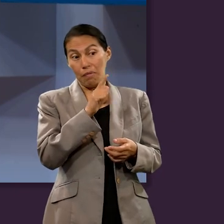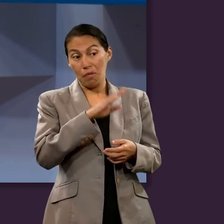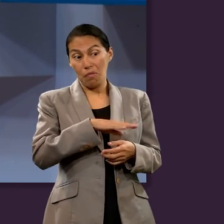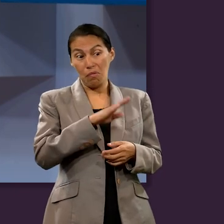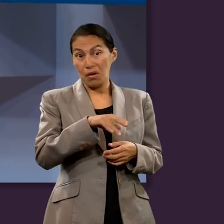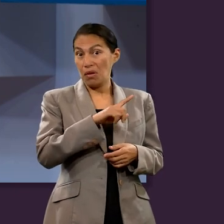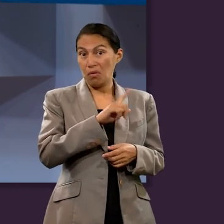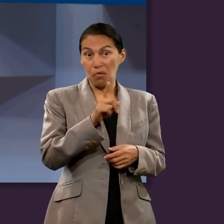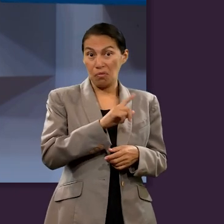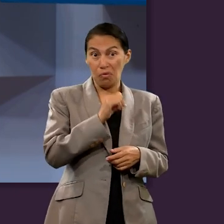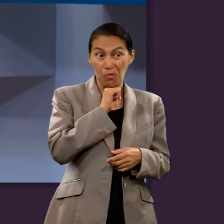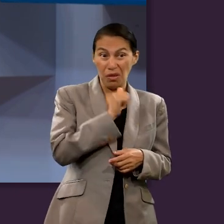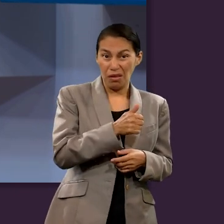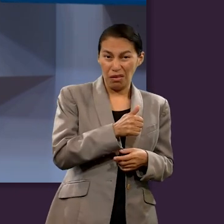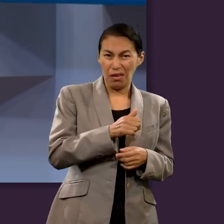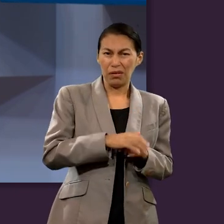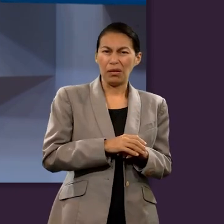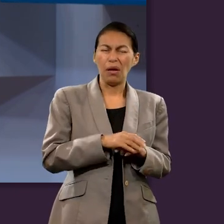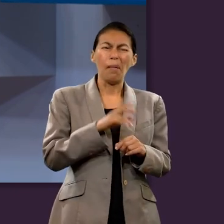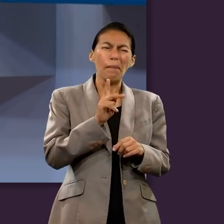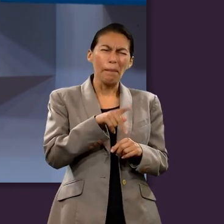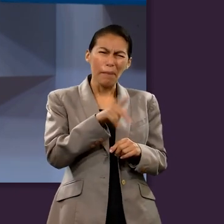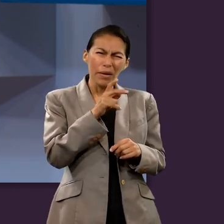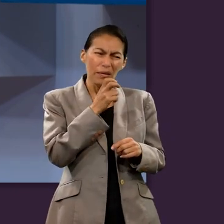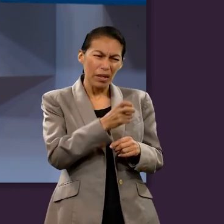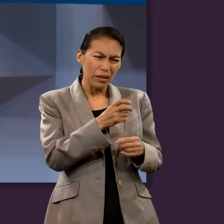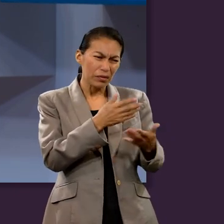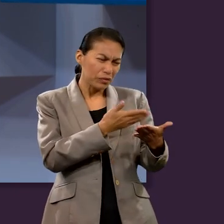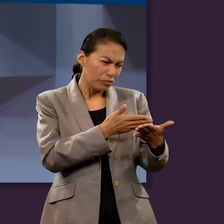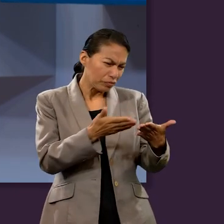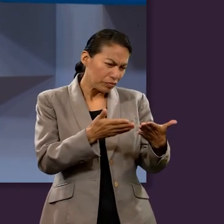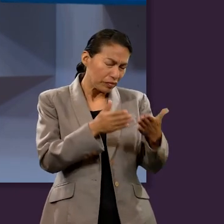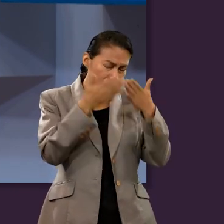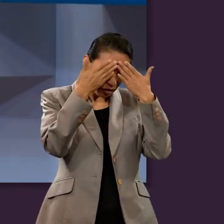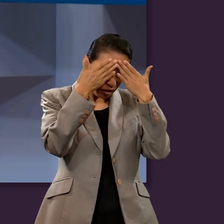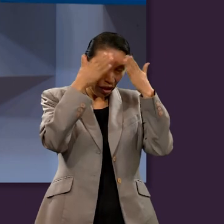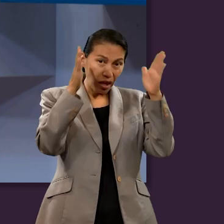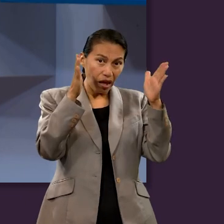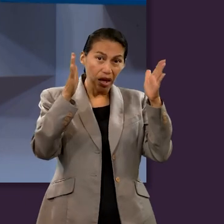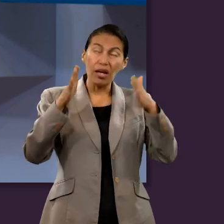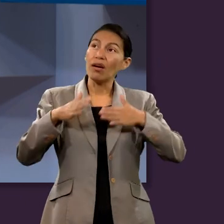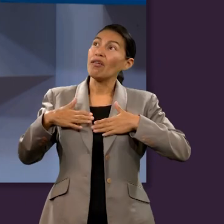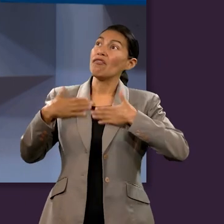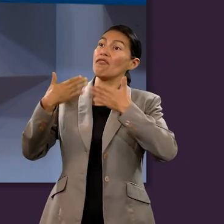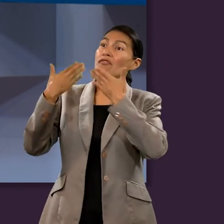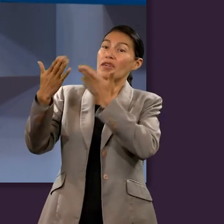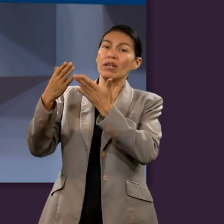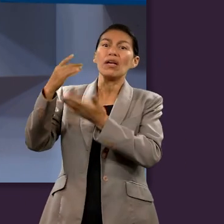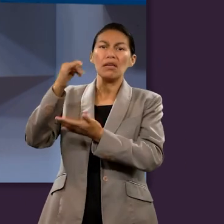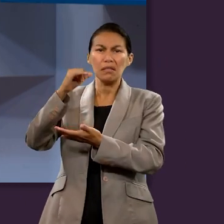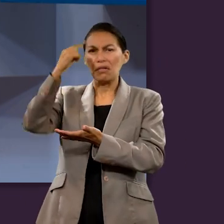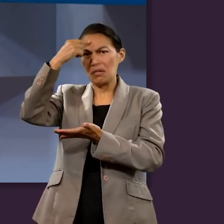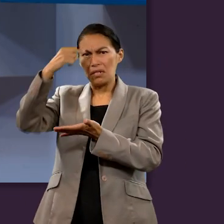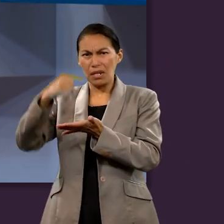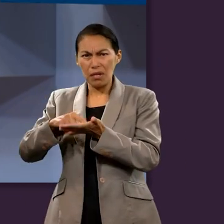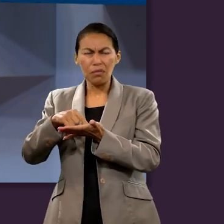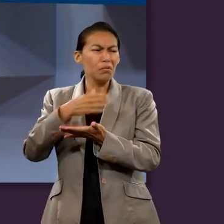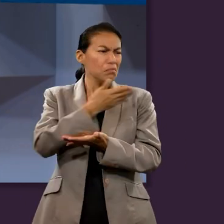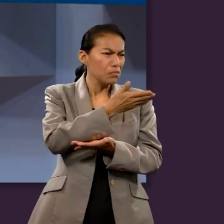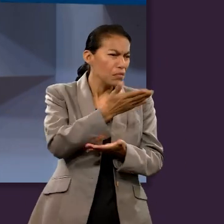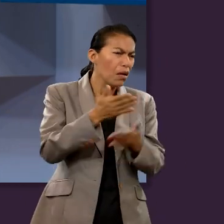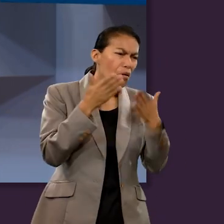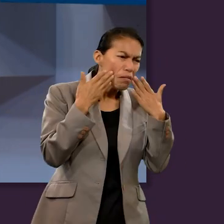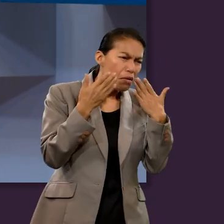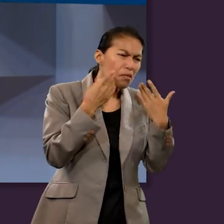inmortalidad del alma. Pero estas reflexiones nos deben ayudar a fortalecer la confianza en lo que creemos